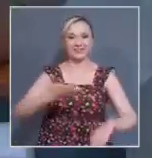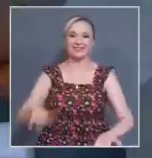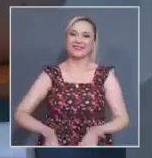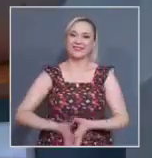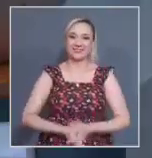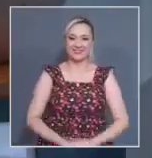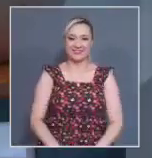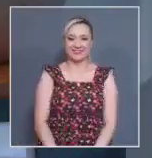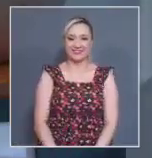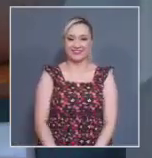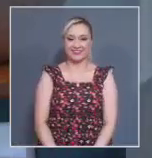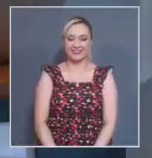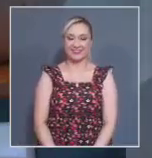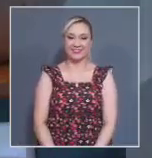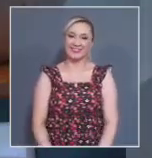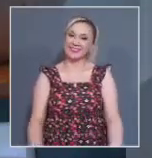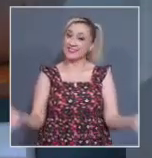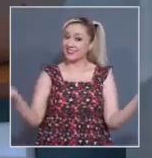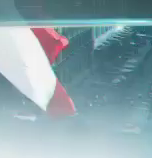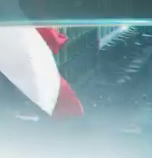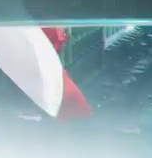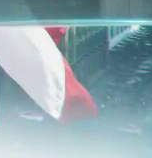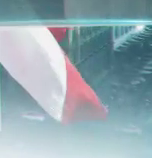Nos vamos a las breves de México.